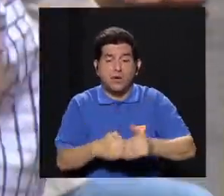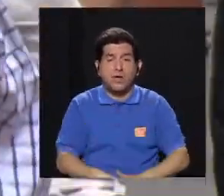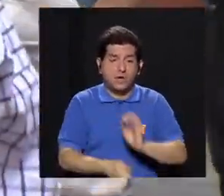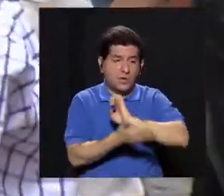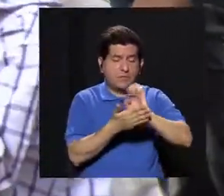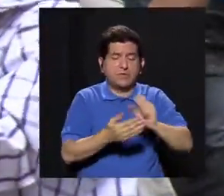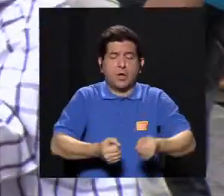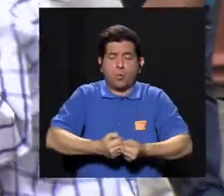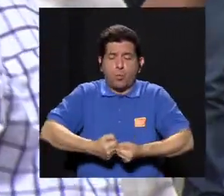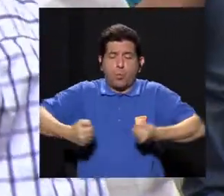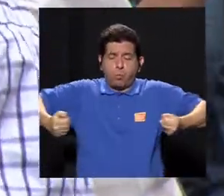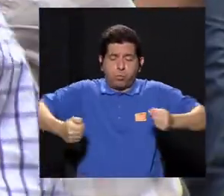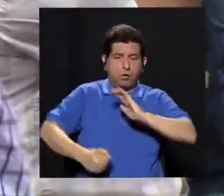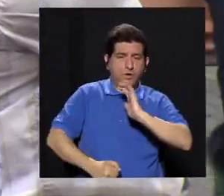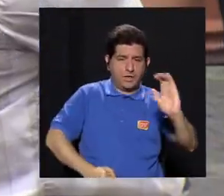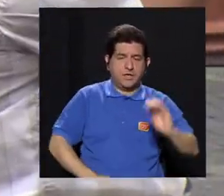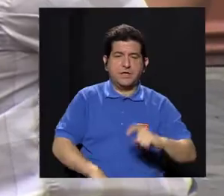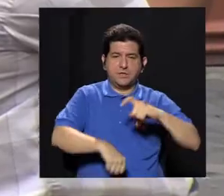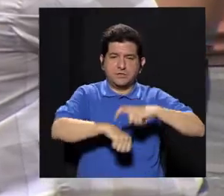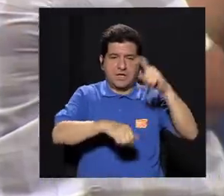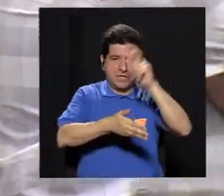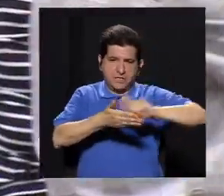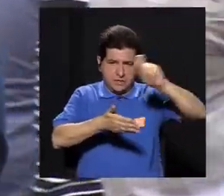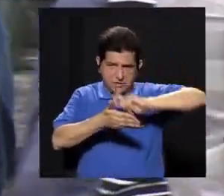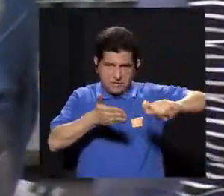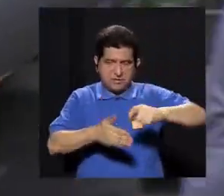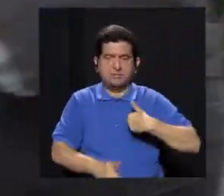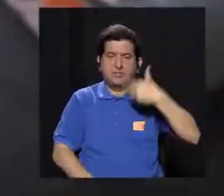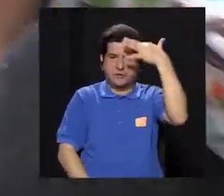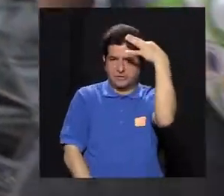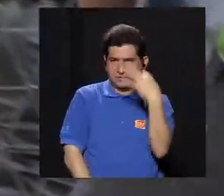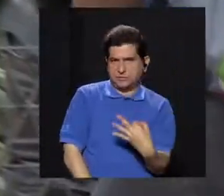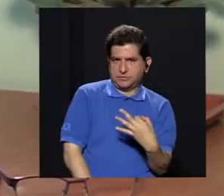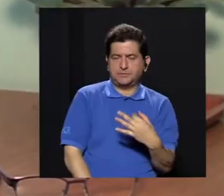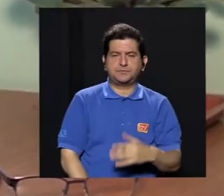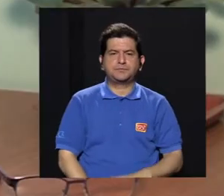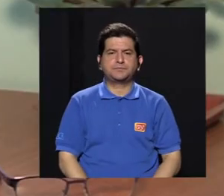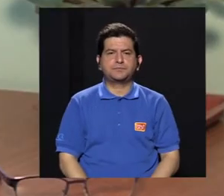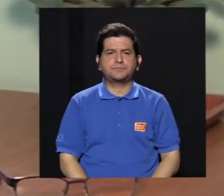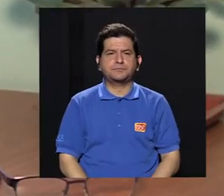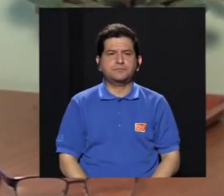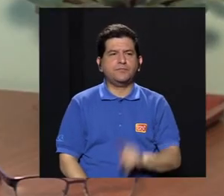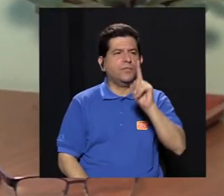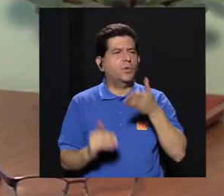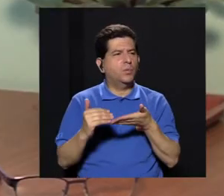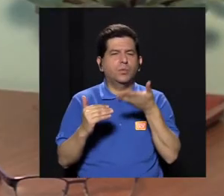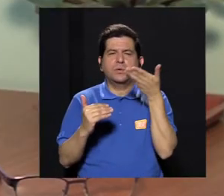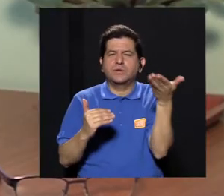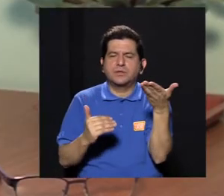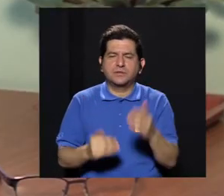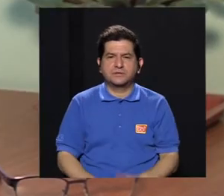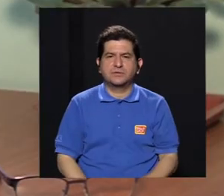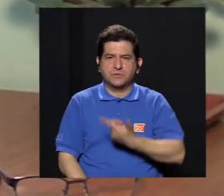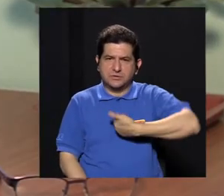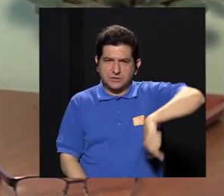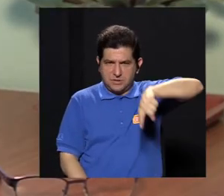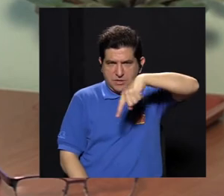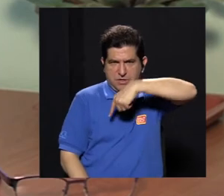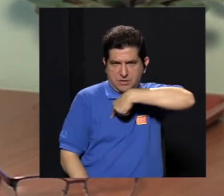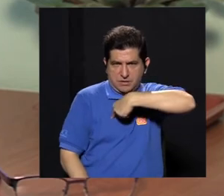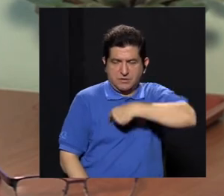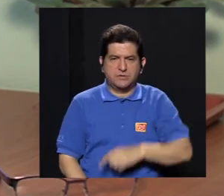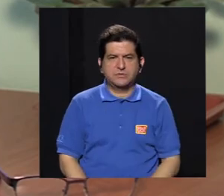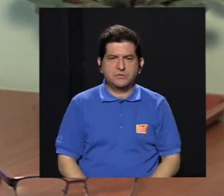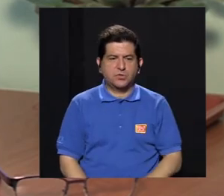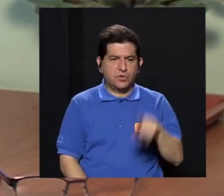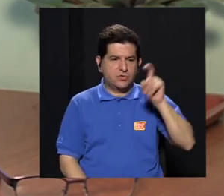Y después en la prevención de la obesidad infantil durante su etapa escolar. Creo que una de las cosas que